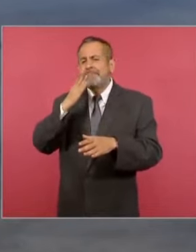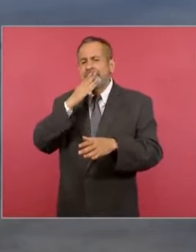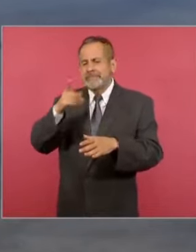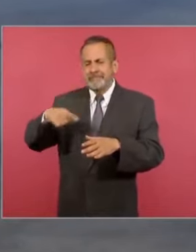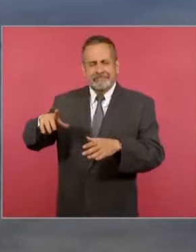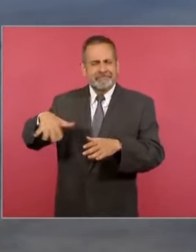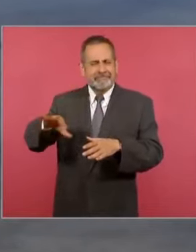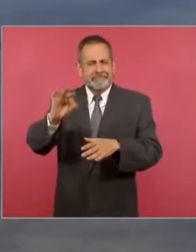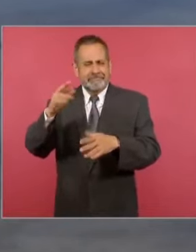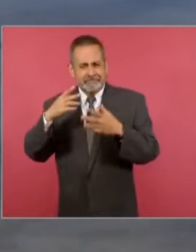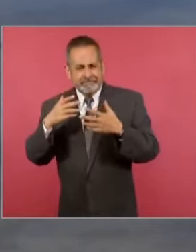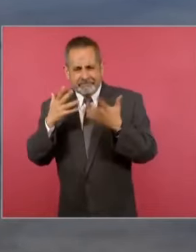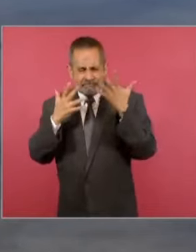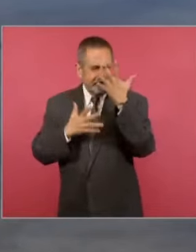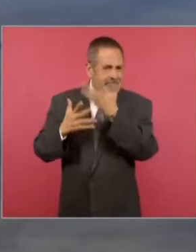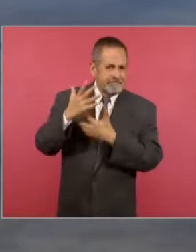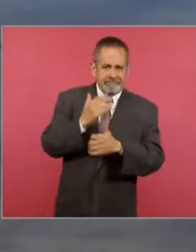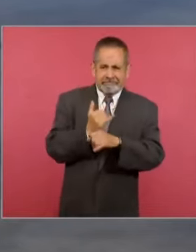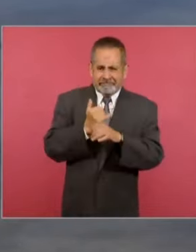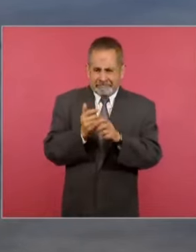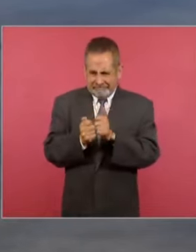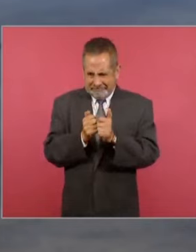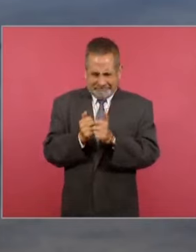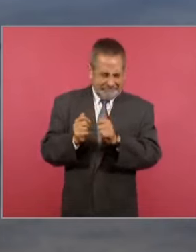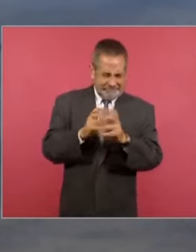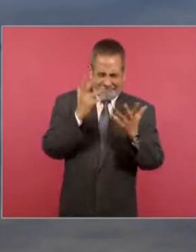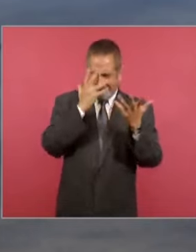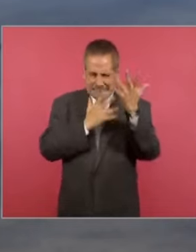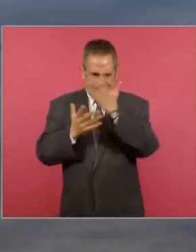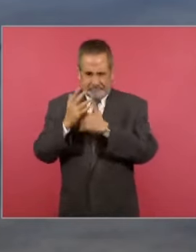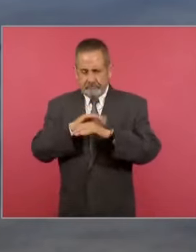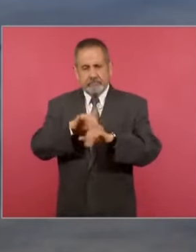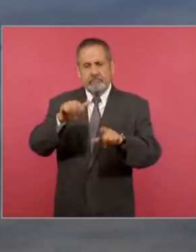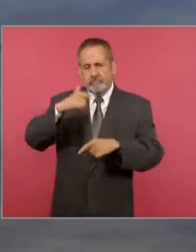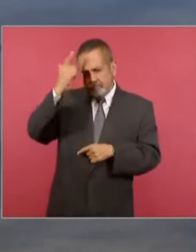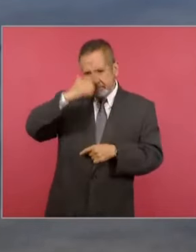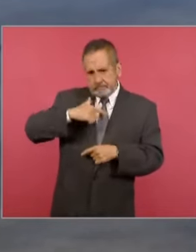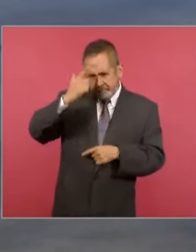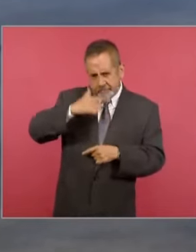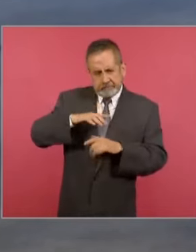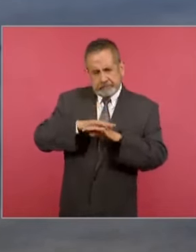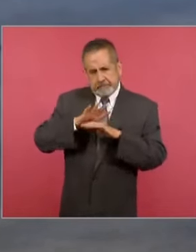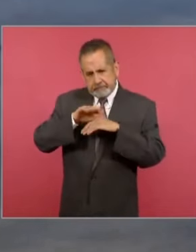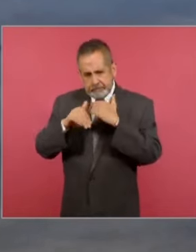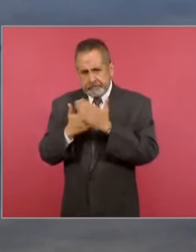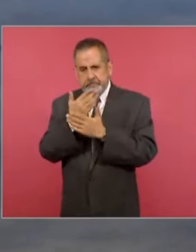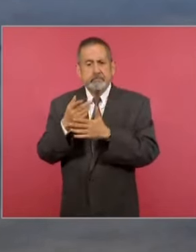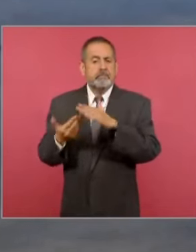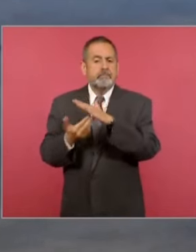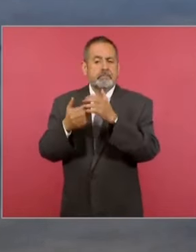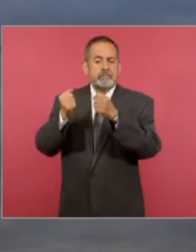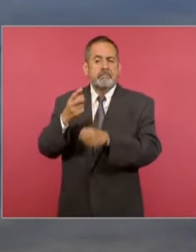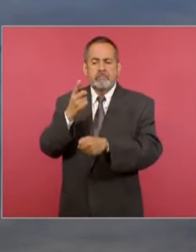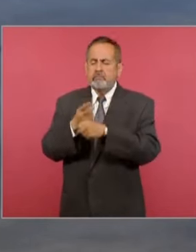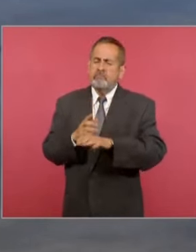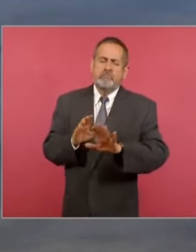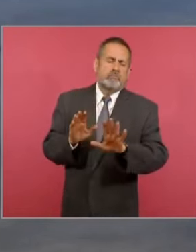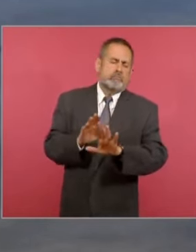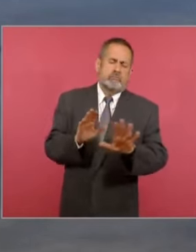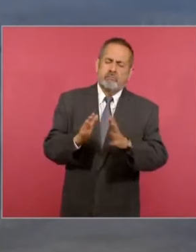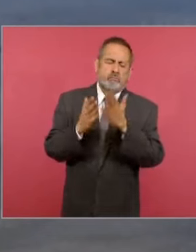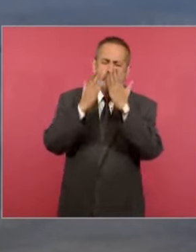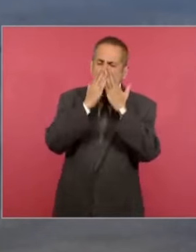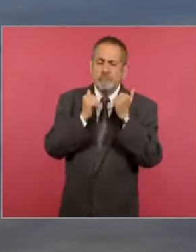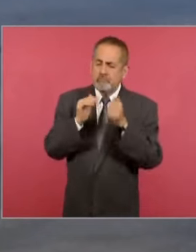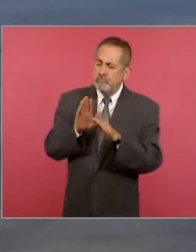Hubo confusión en alguna medida en redes sociales. Ya muy noche, madrugada, salió la mesa de seguridad a mencionar que no había